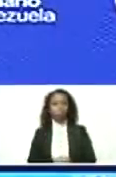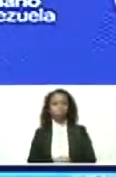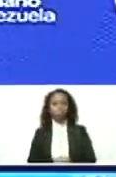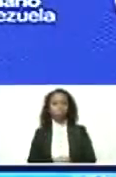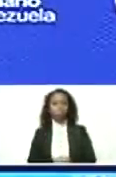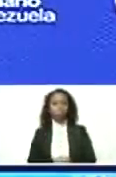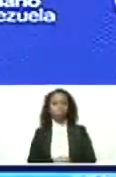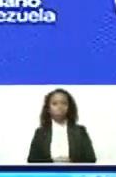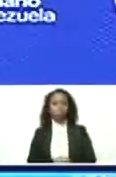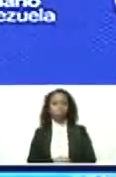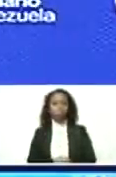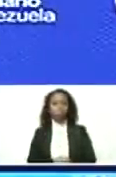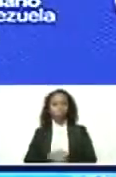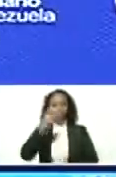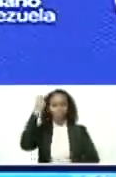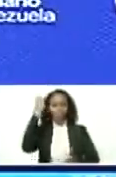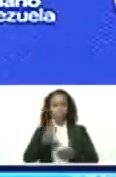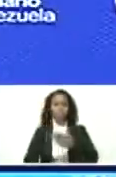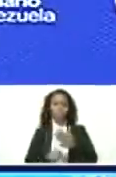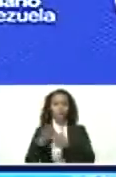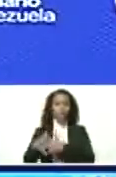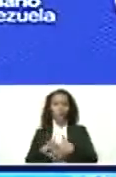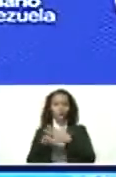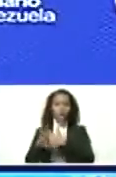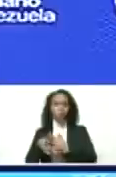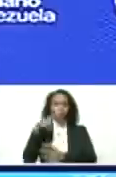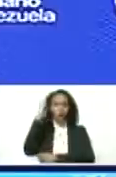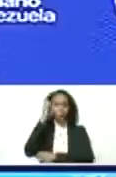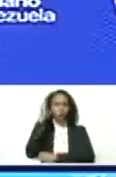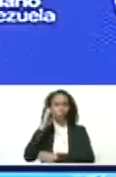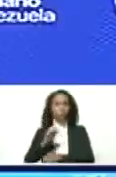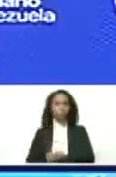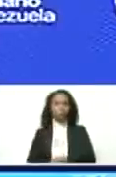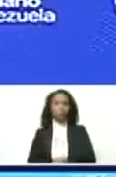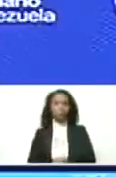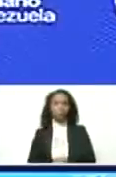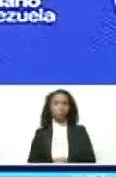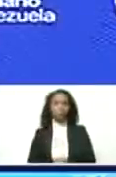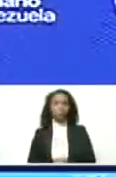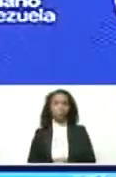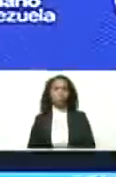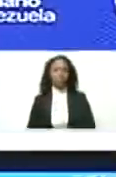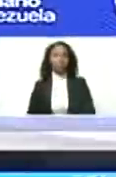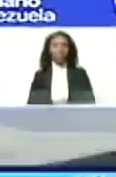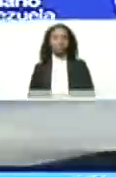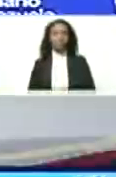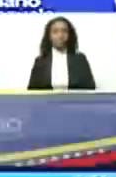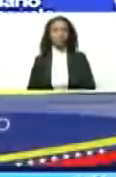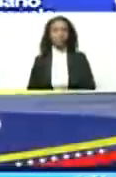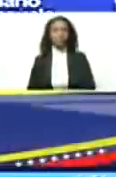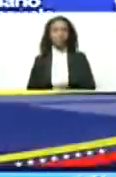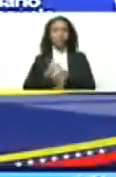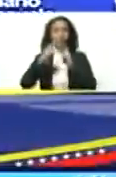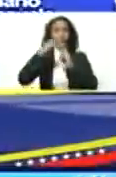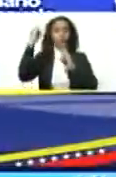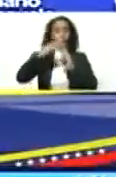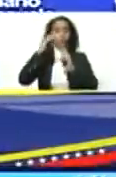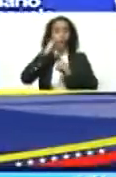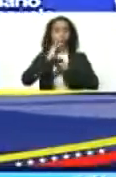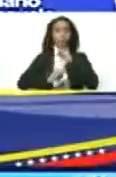Y han prohibido en Estados Unidos, en Europa, y las plataformas